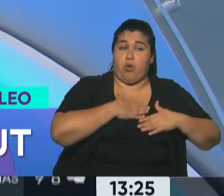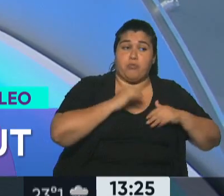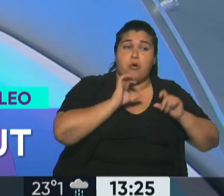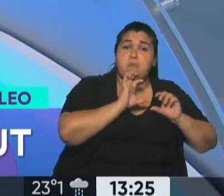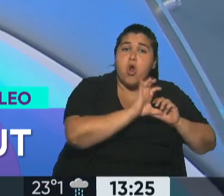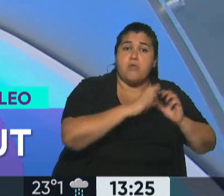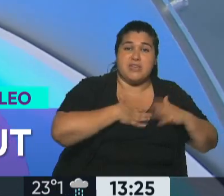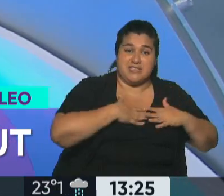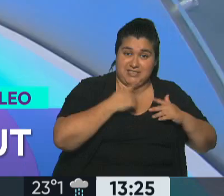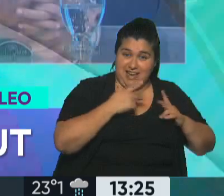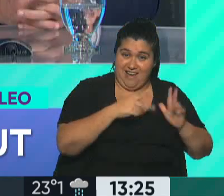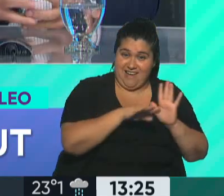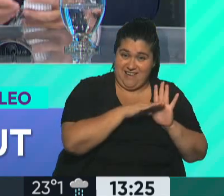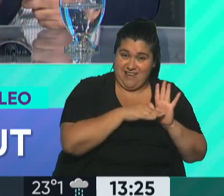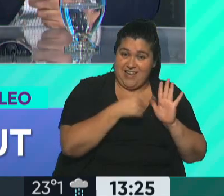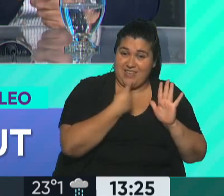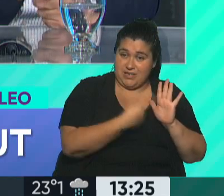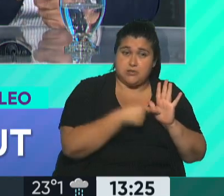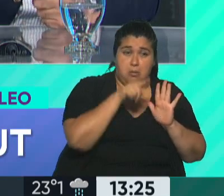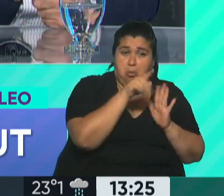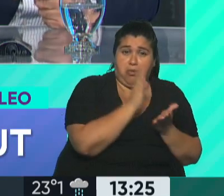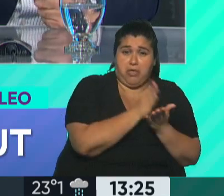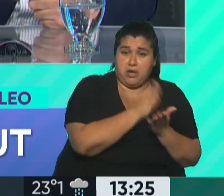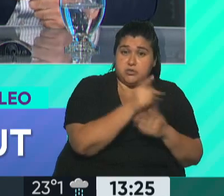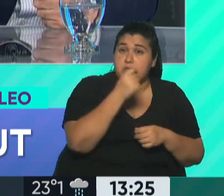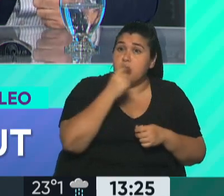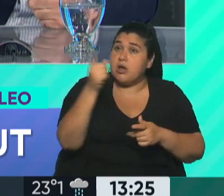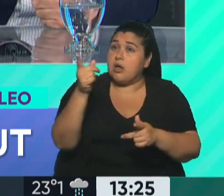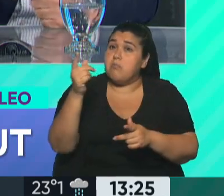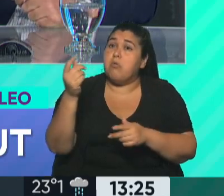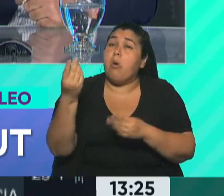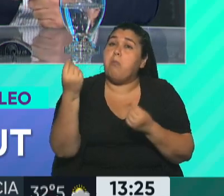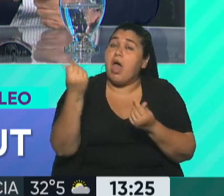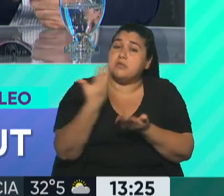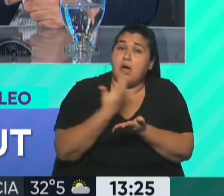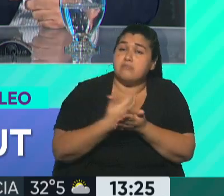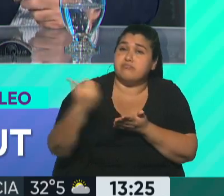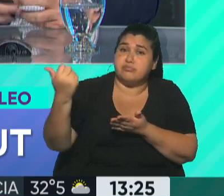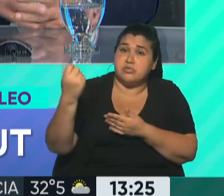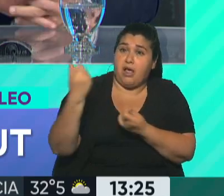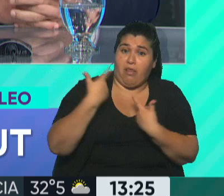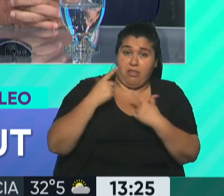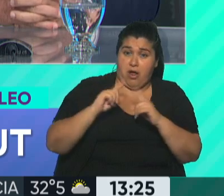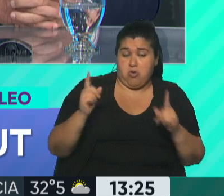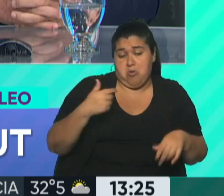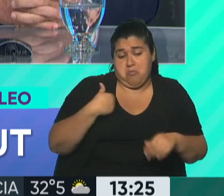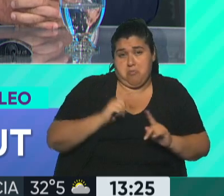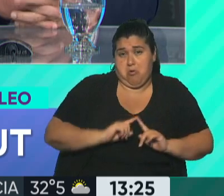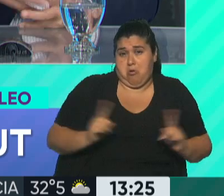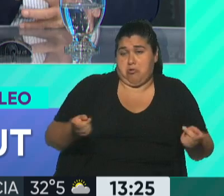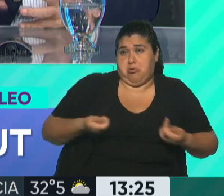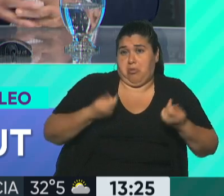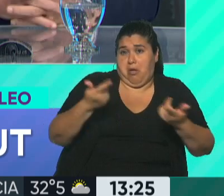provincia. O sea, vos tenés el derecho, vos decíle que si te quitan fondos de la coparticipación, entonces vos no vas a pagar, no vas a